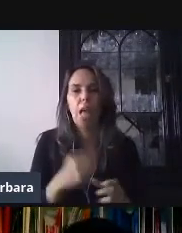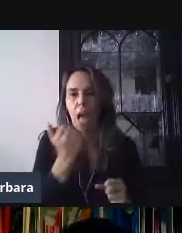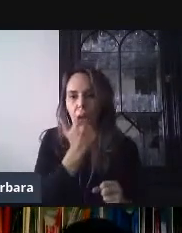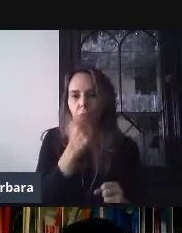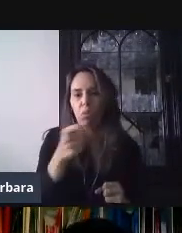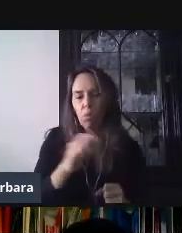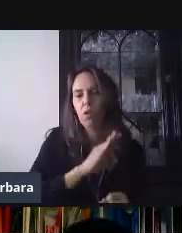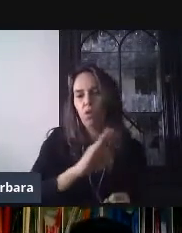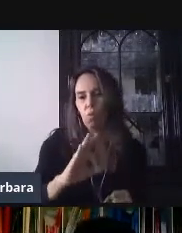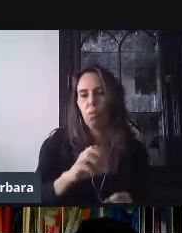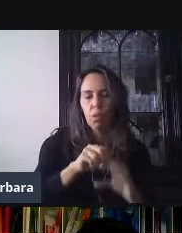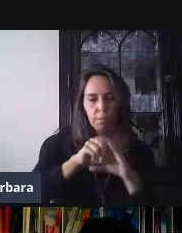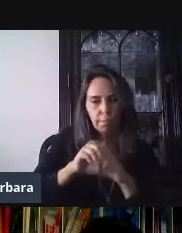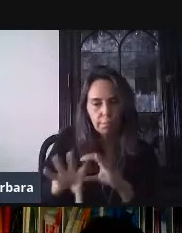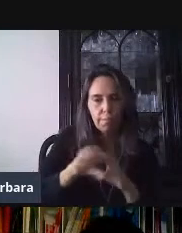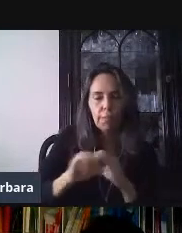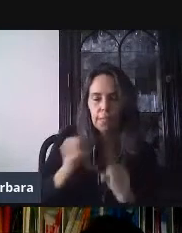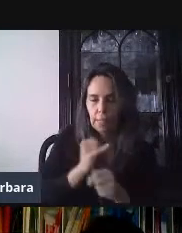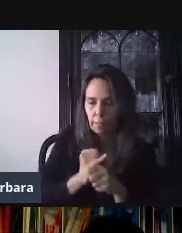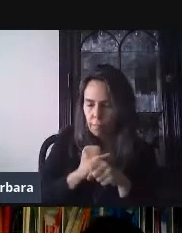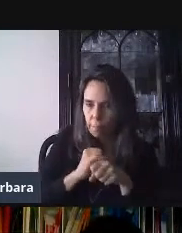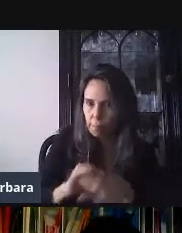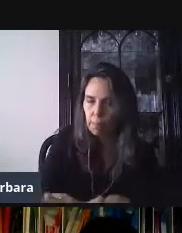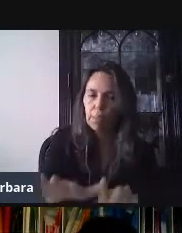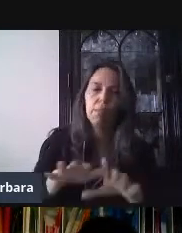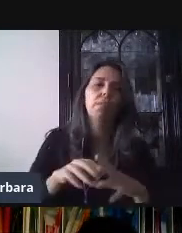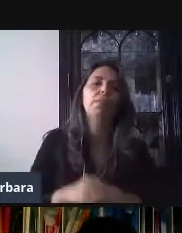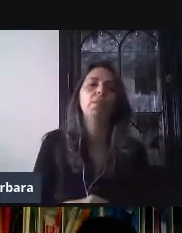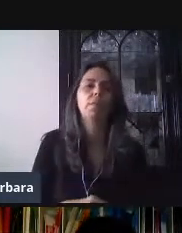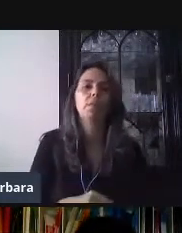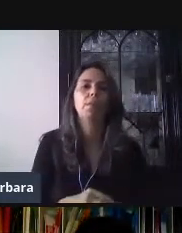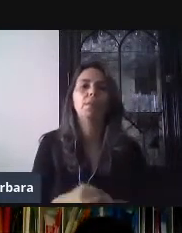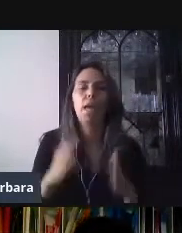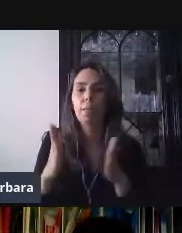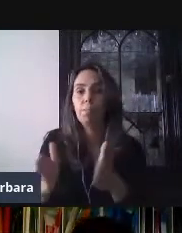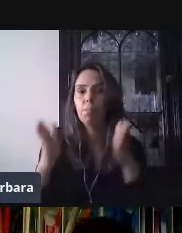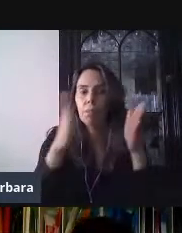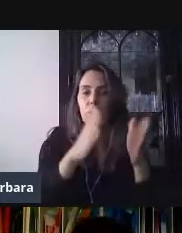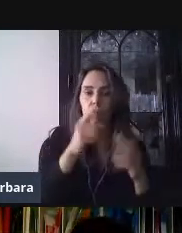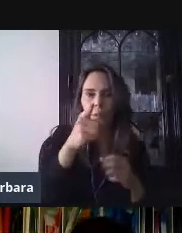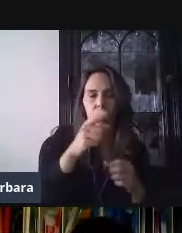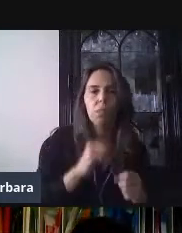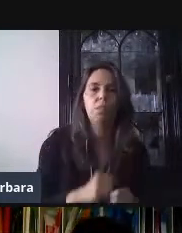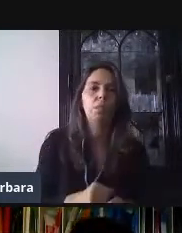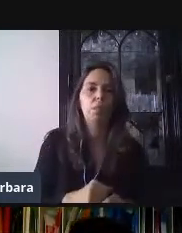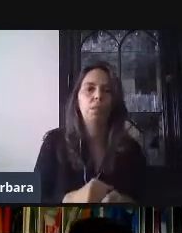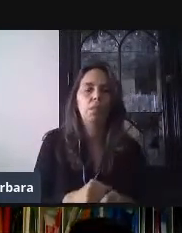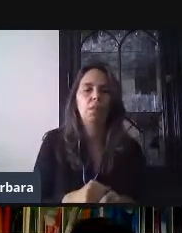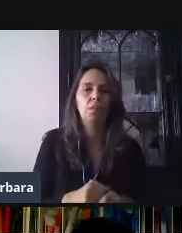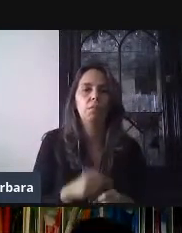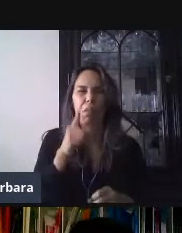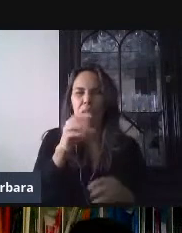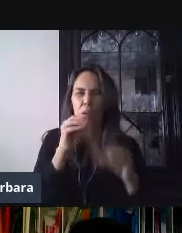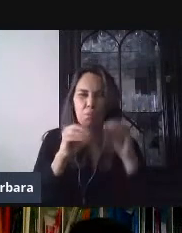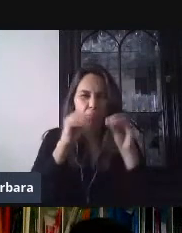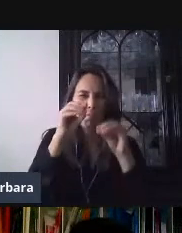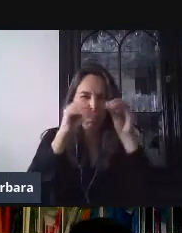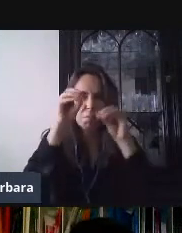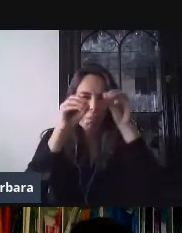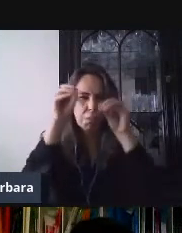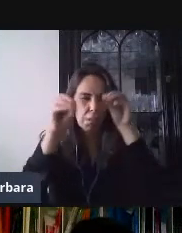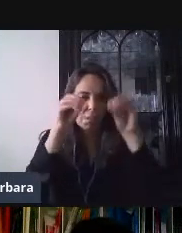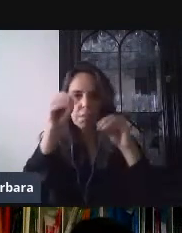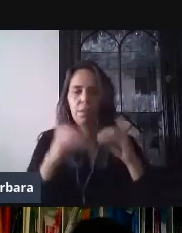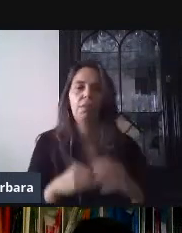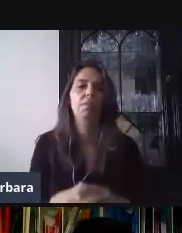electrónico o de enlace. Después de enviar, encontraremos el botón de configuración, que en este caso, pues, es un engrane. Recuerden que el engrane